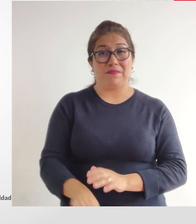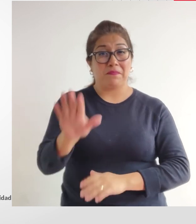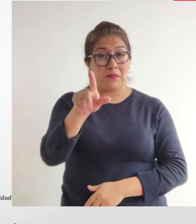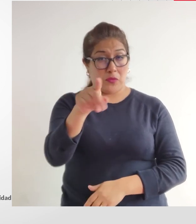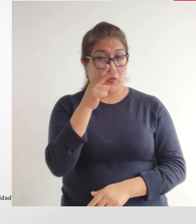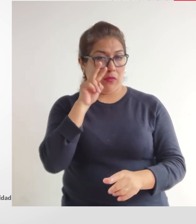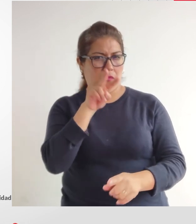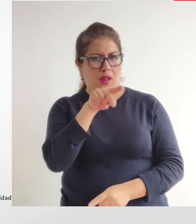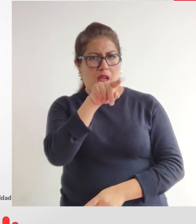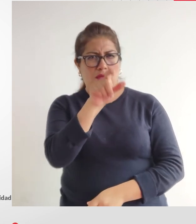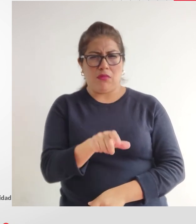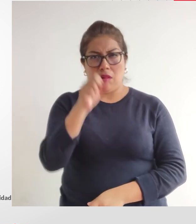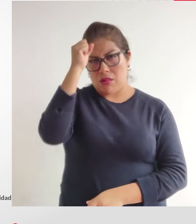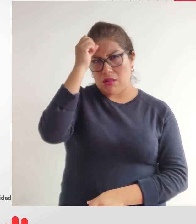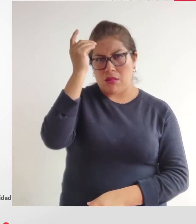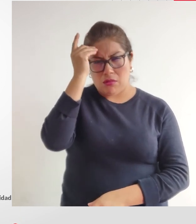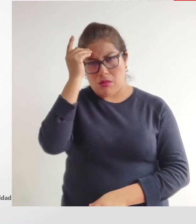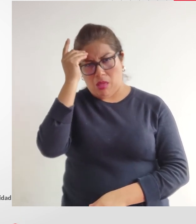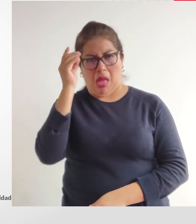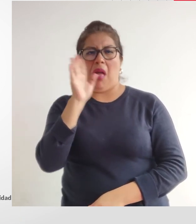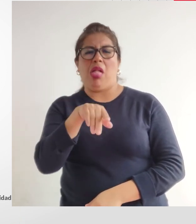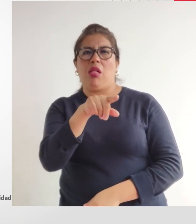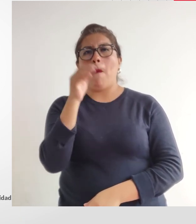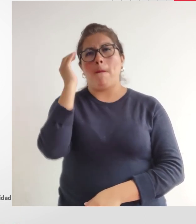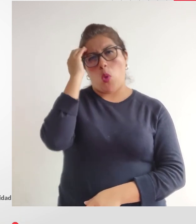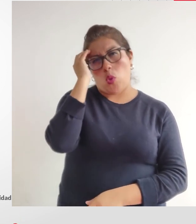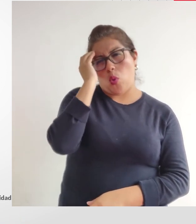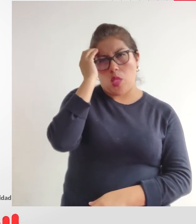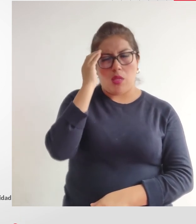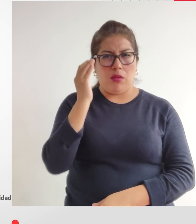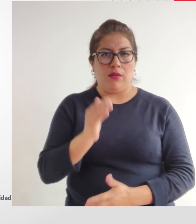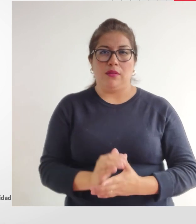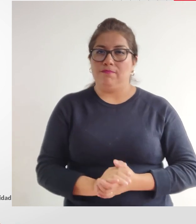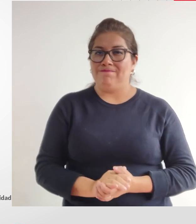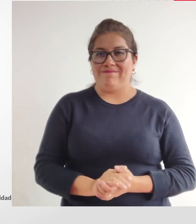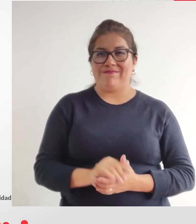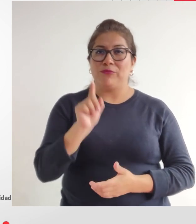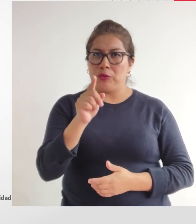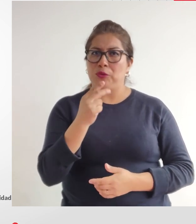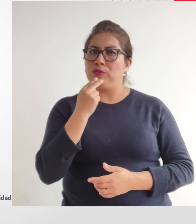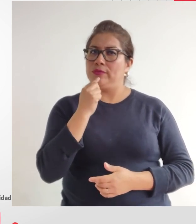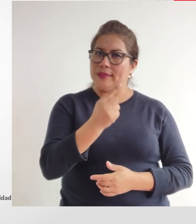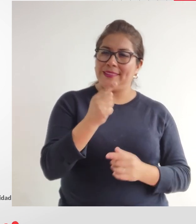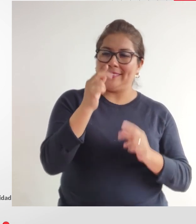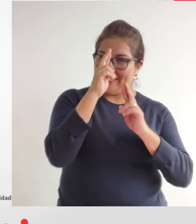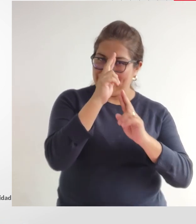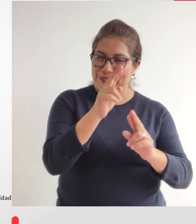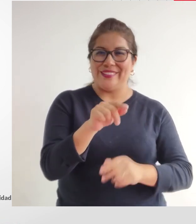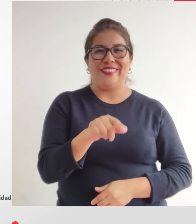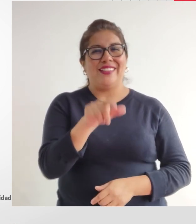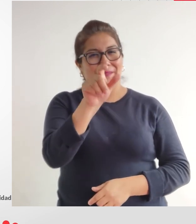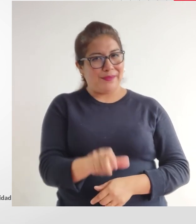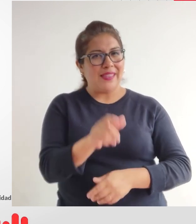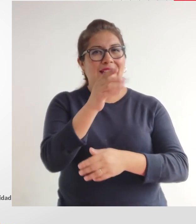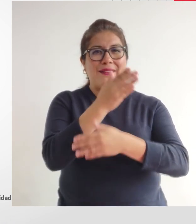Sin Barreras. eres una persona con síndrome de Down, no le digas mongolita, mongolito. Dígalo con respeto.